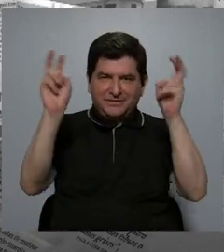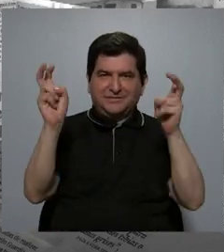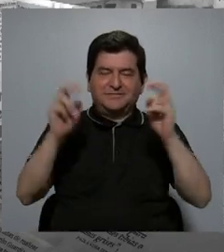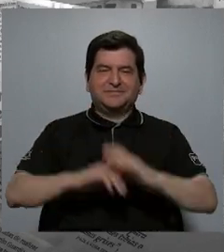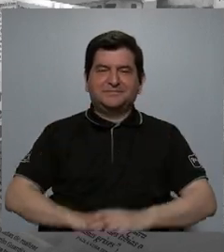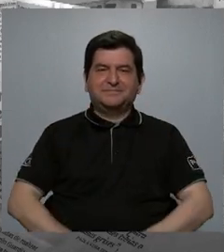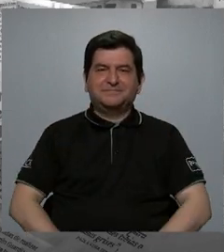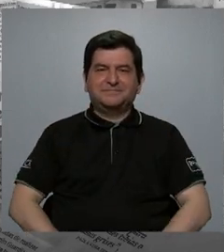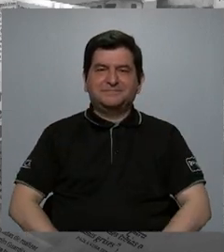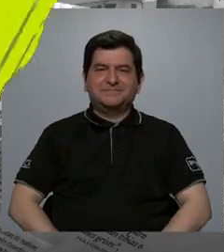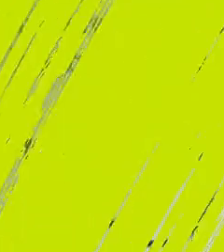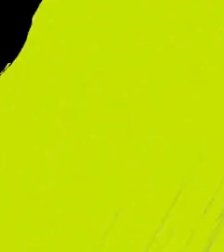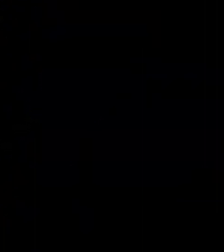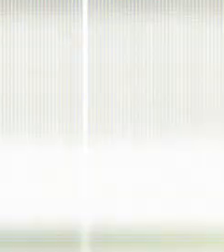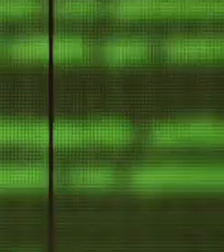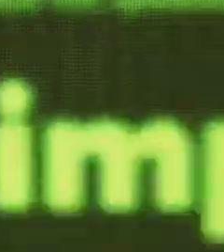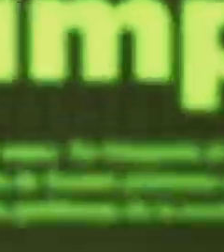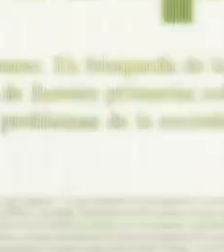tema.